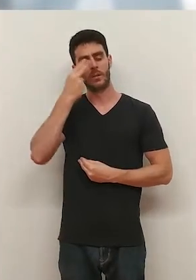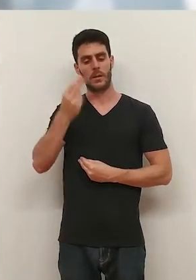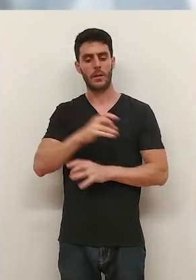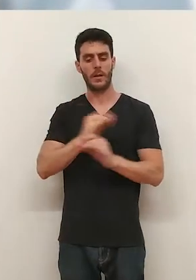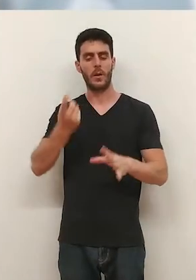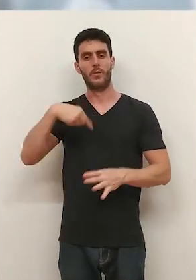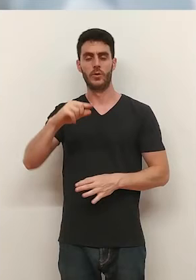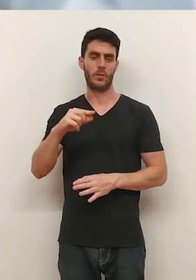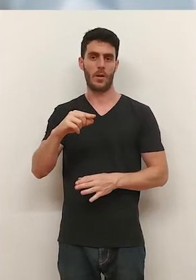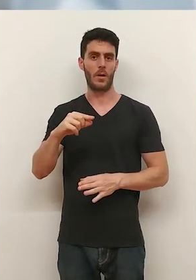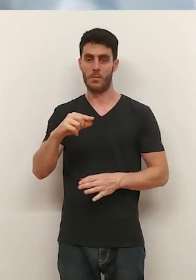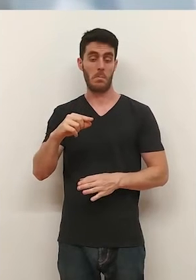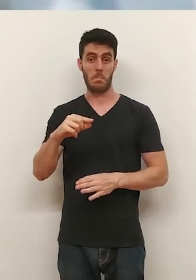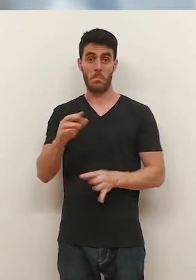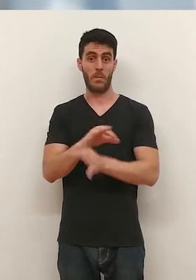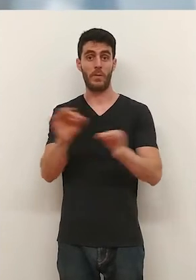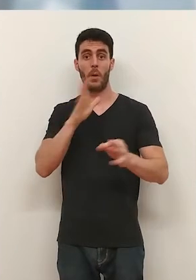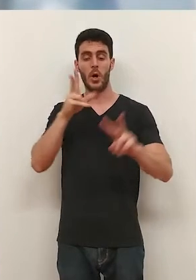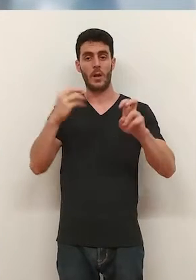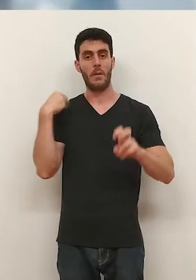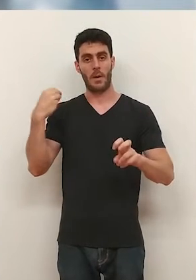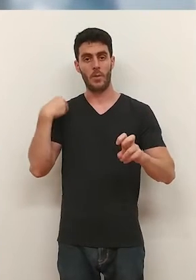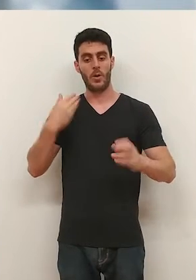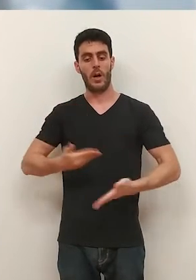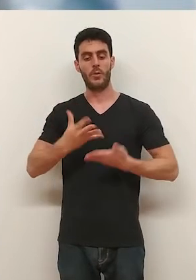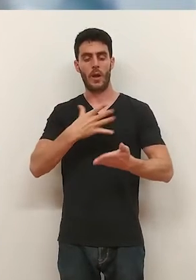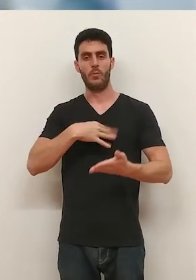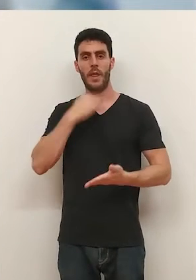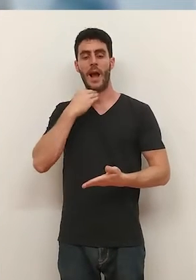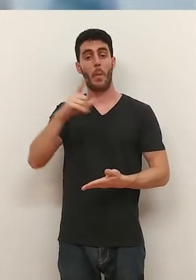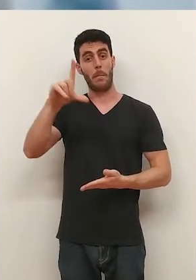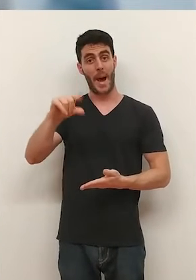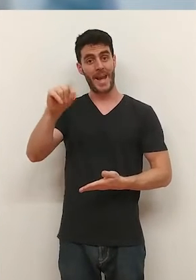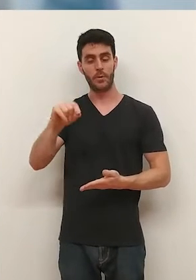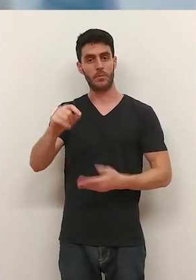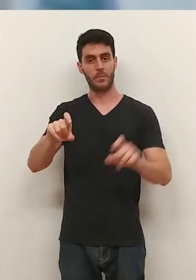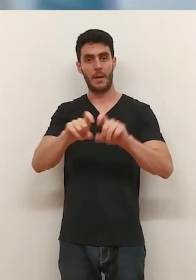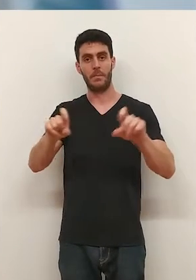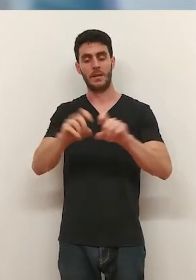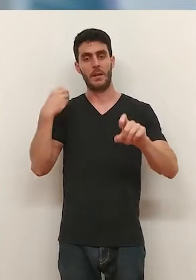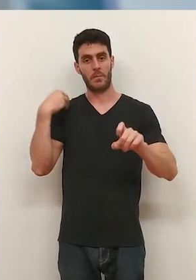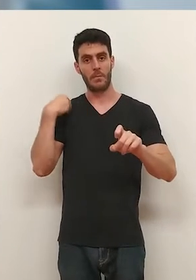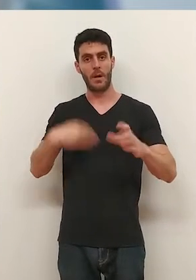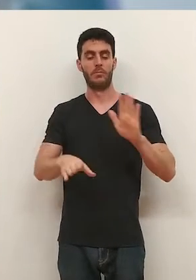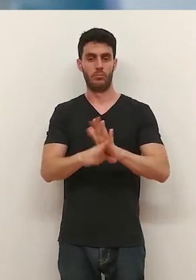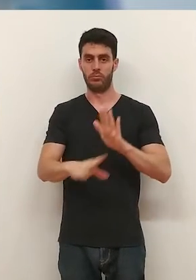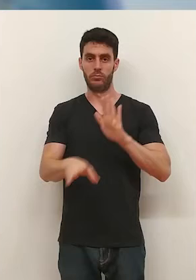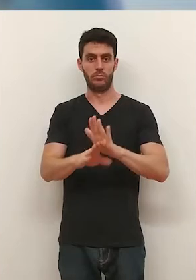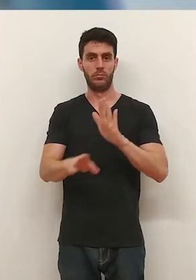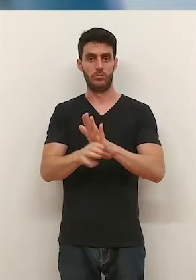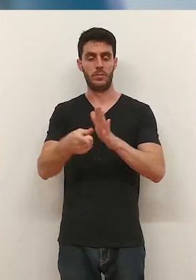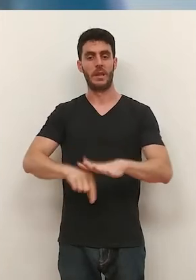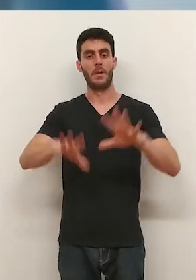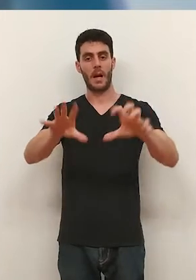y que dais en el clavo, como digo, porque eso podría ayudar a un precio módico y asequible a que esas empresas estén